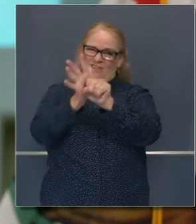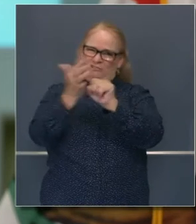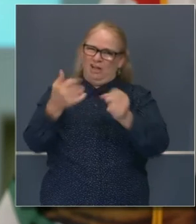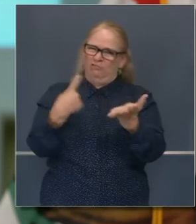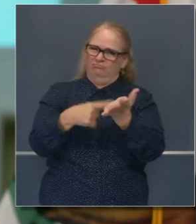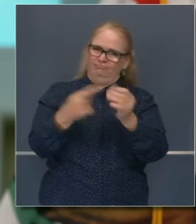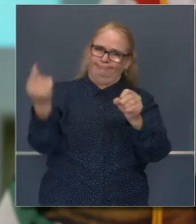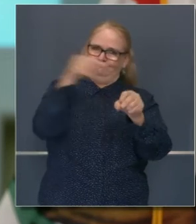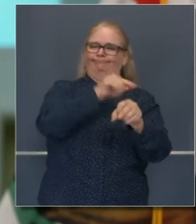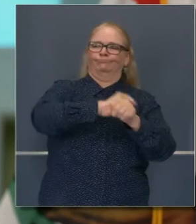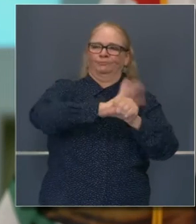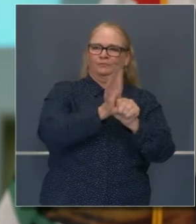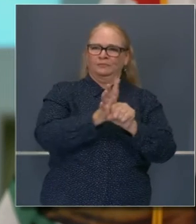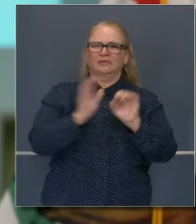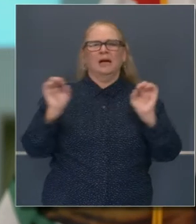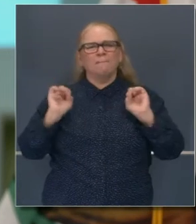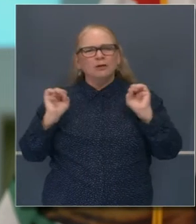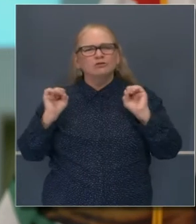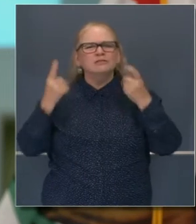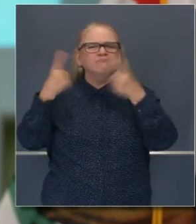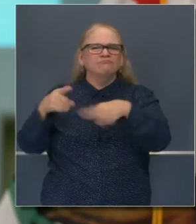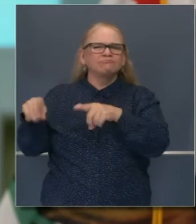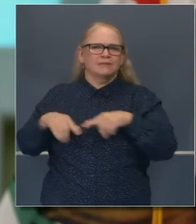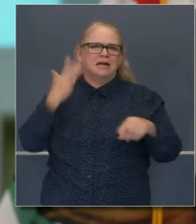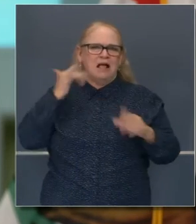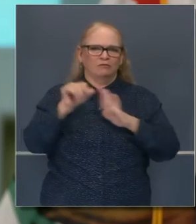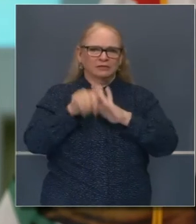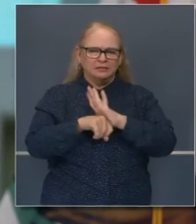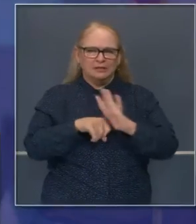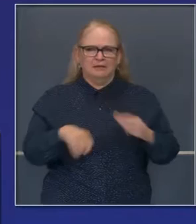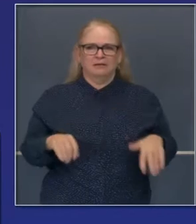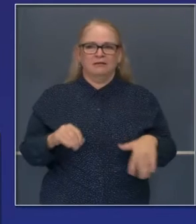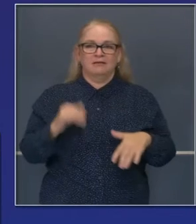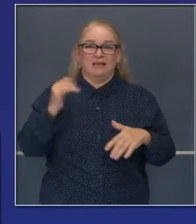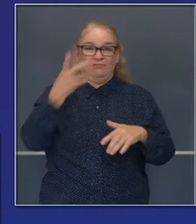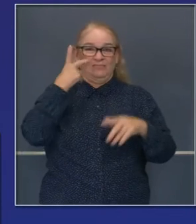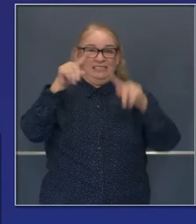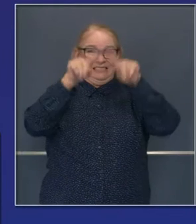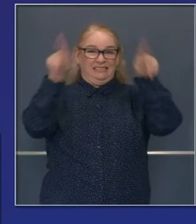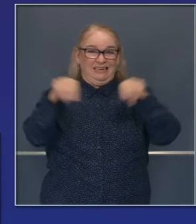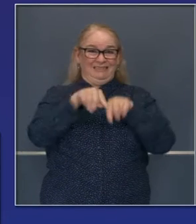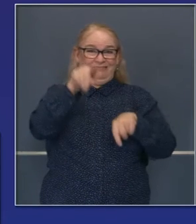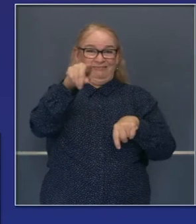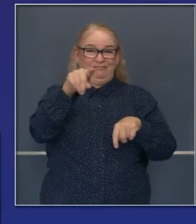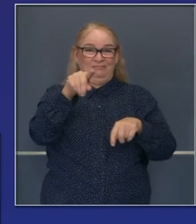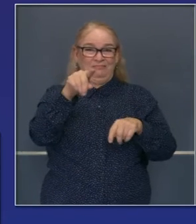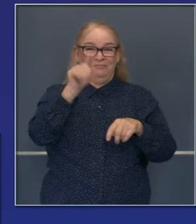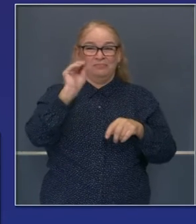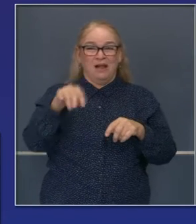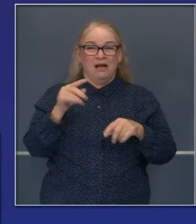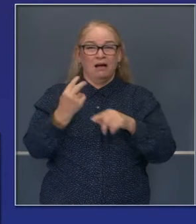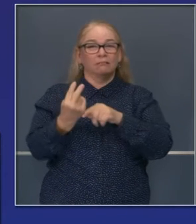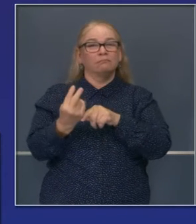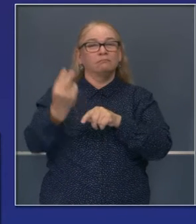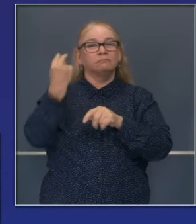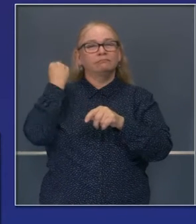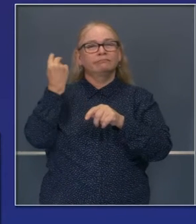-19 y nuestras respuestas de emergencia. Comenzaremos con una transparencia. Las primeras 20